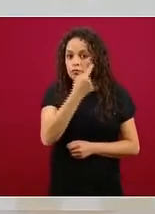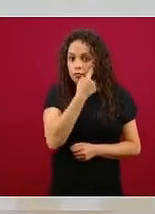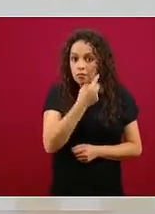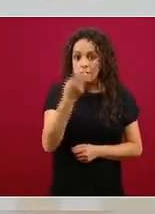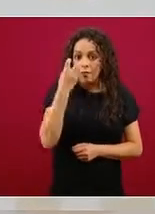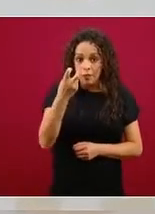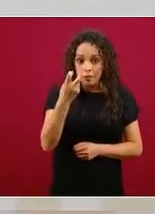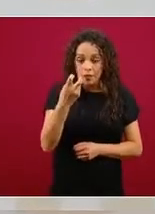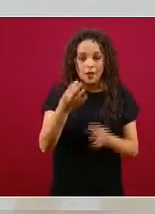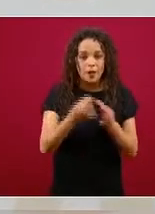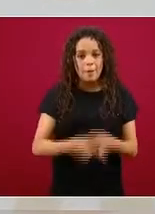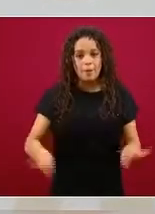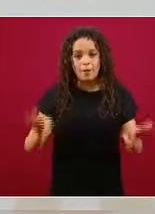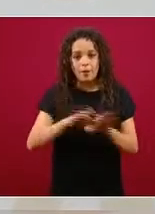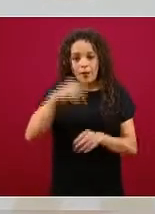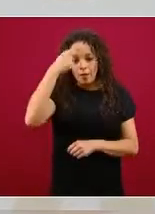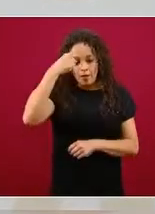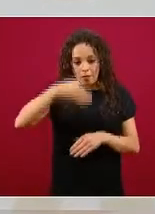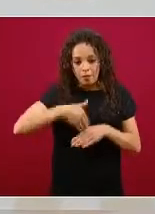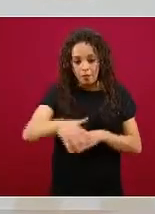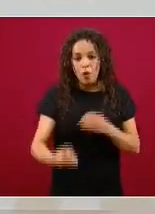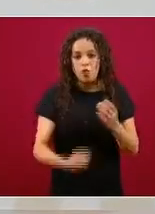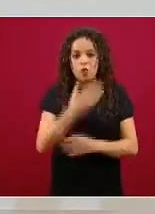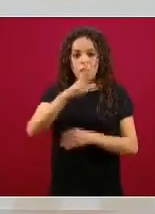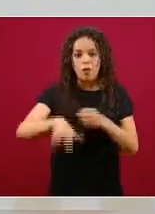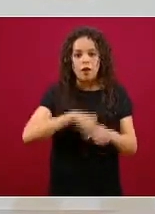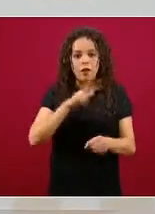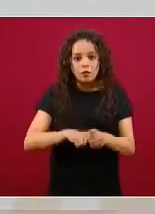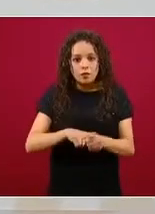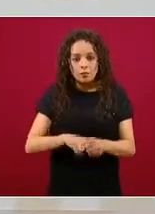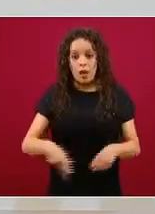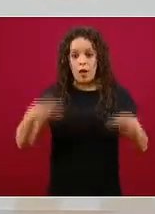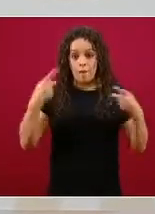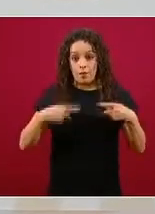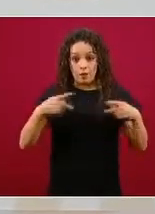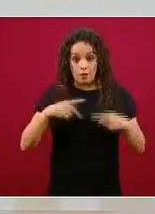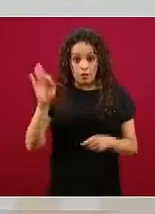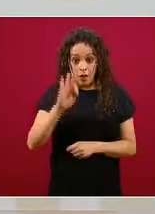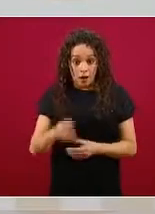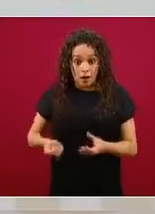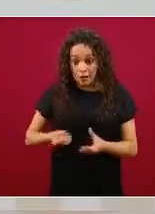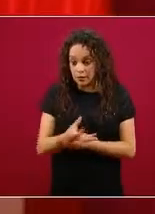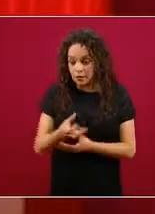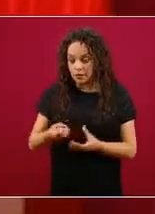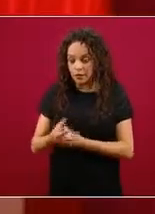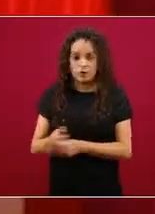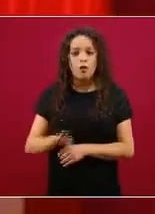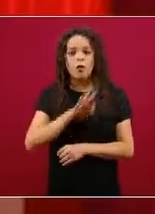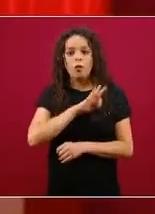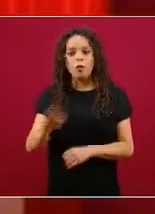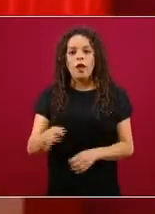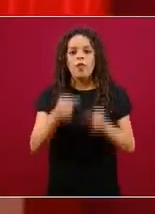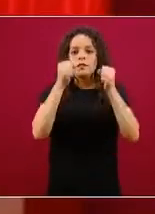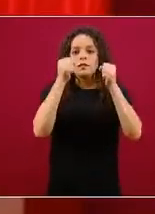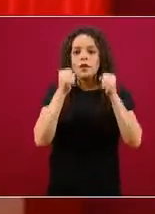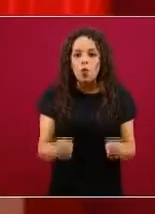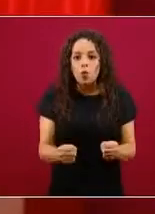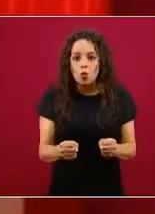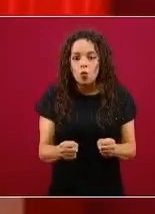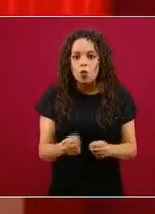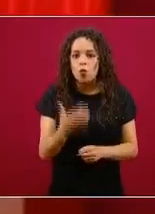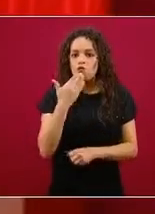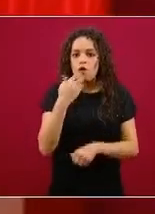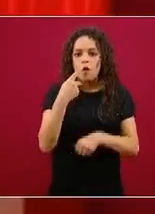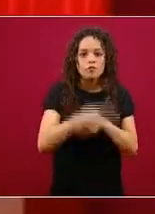normalidad que las personas puedan tener espacios seguros donde vivir le pongo el ejemplo gracias